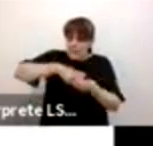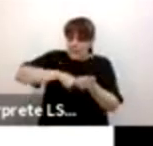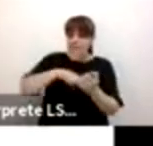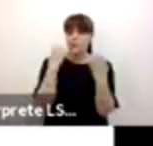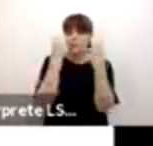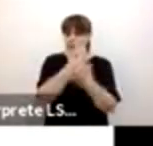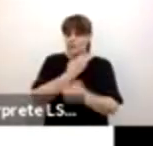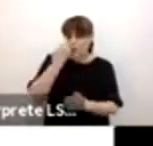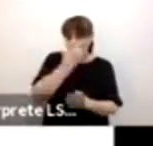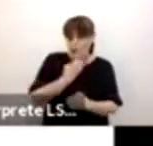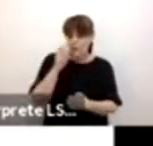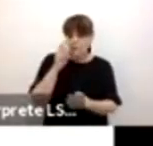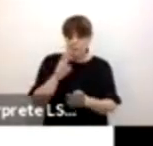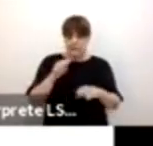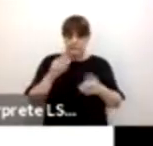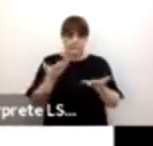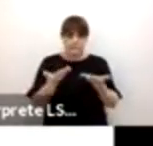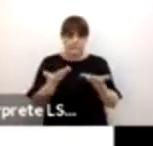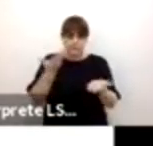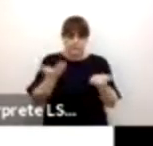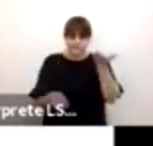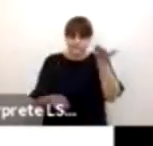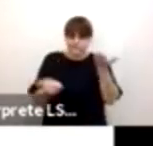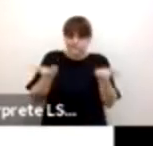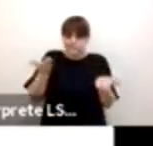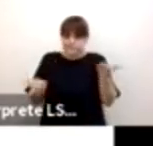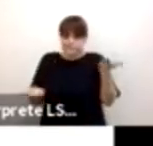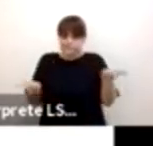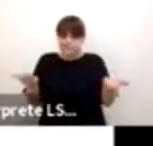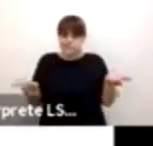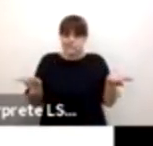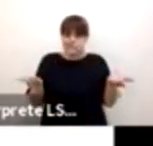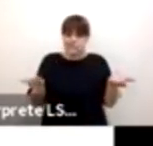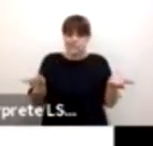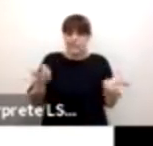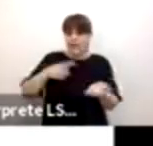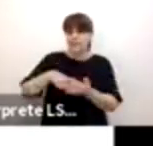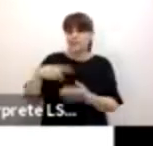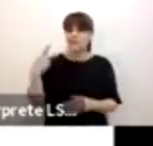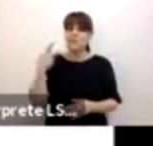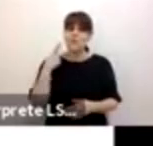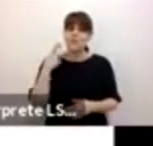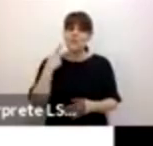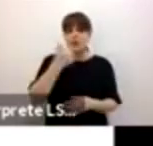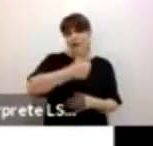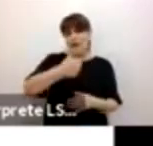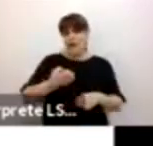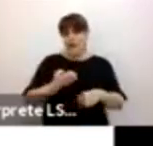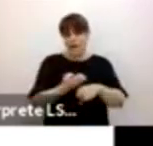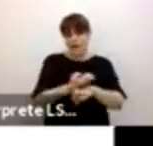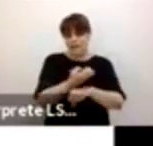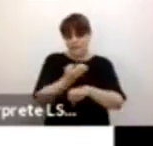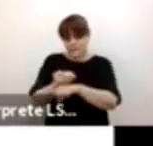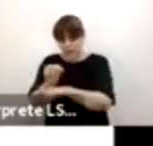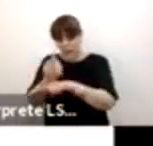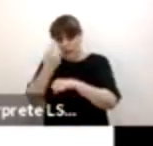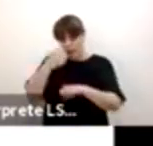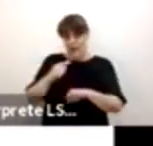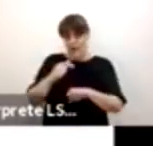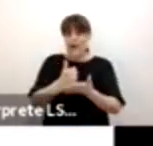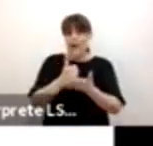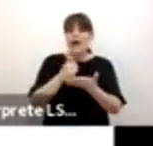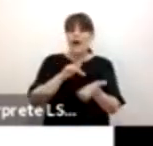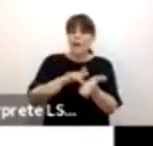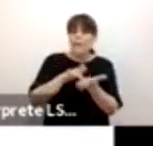brechas y si bien hay una, toda una política de estado estructurada en torno a la educación, no